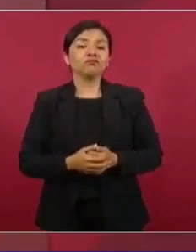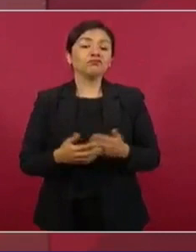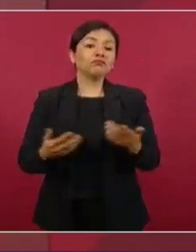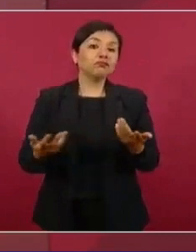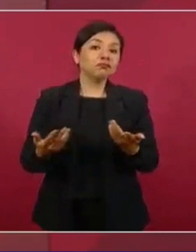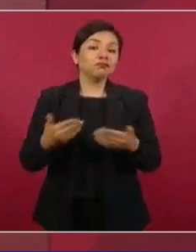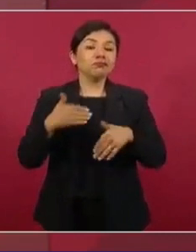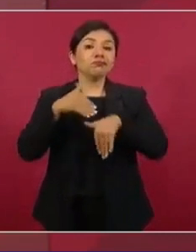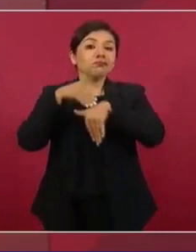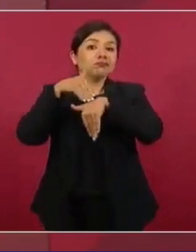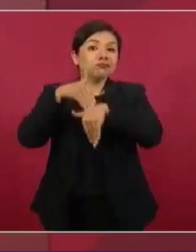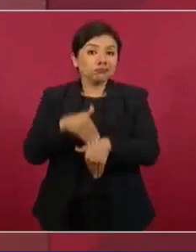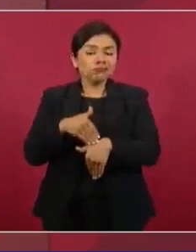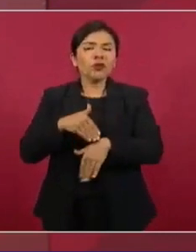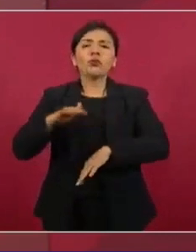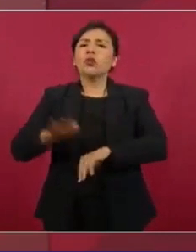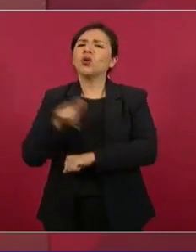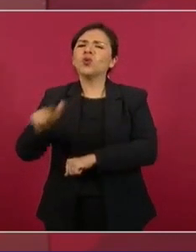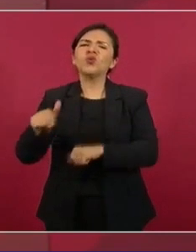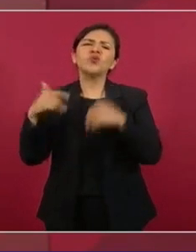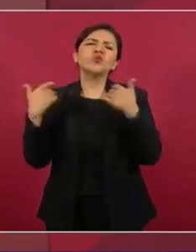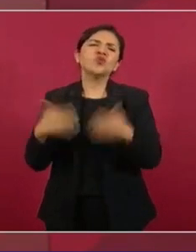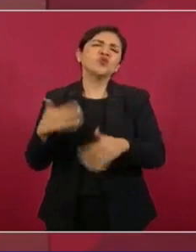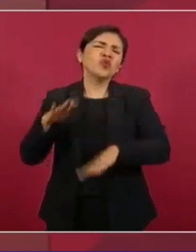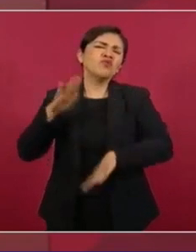porque es muy conservador.